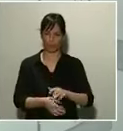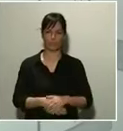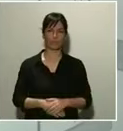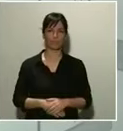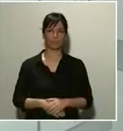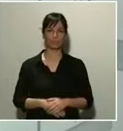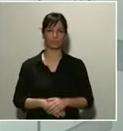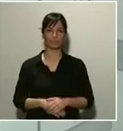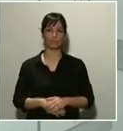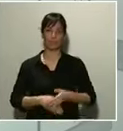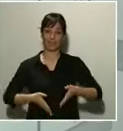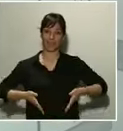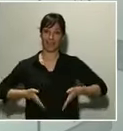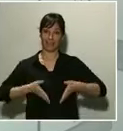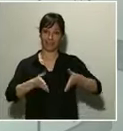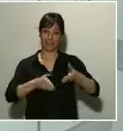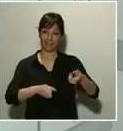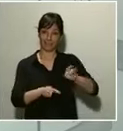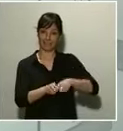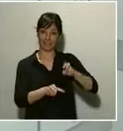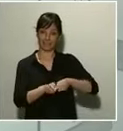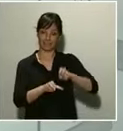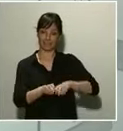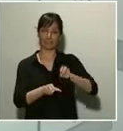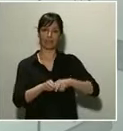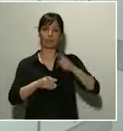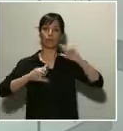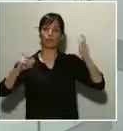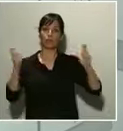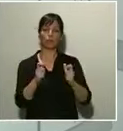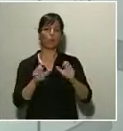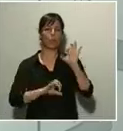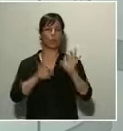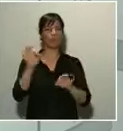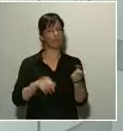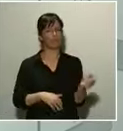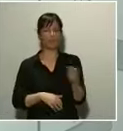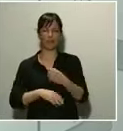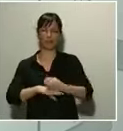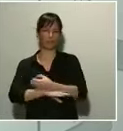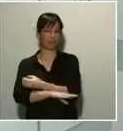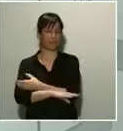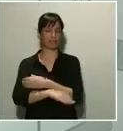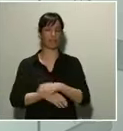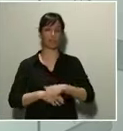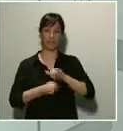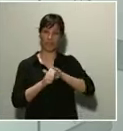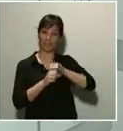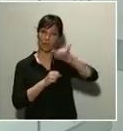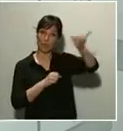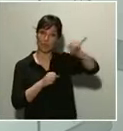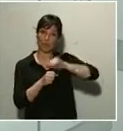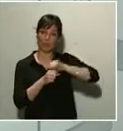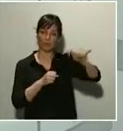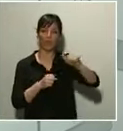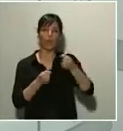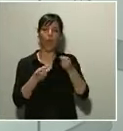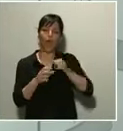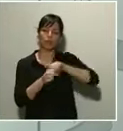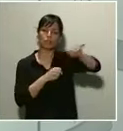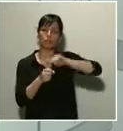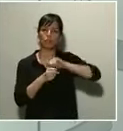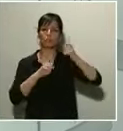carretera, los porcentajes de reducción son muy similares y, en el modo aéreo, el número de operaciones se ha reducido hasta el